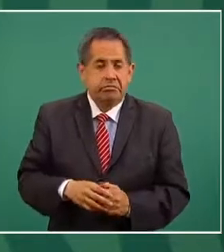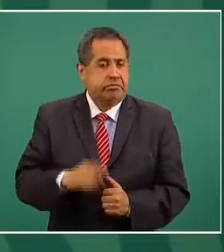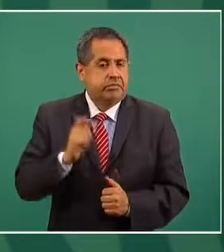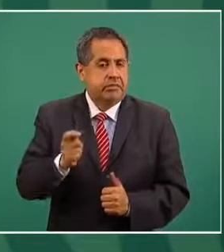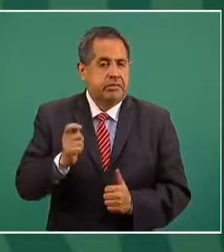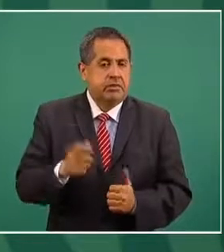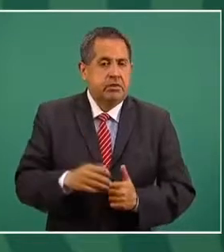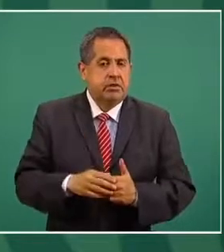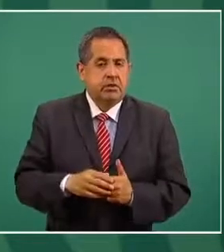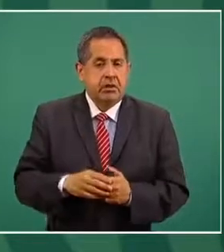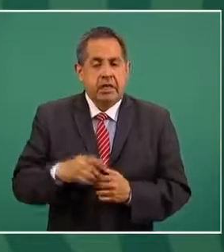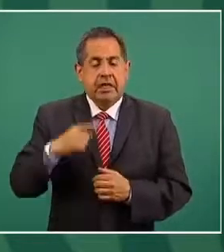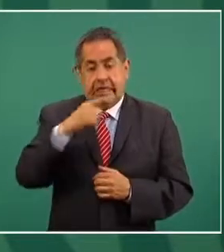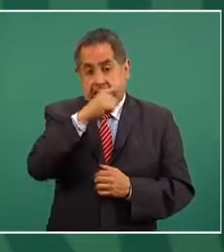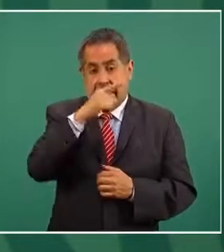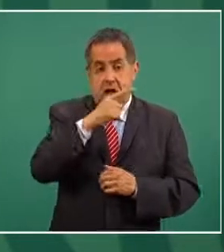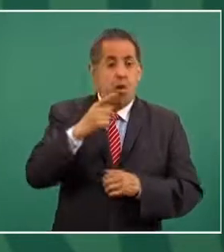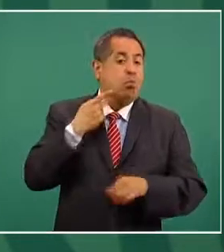supo